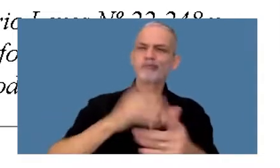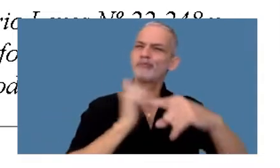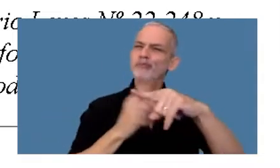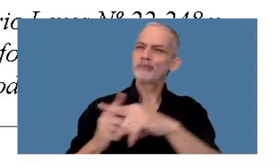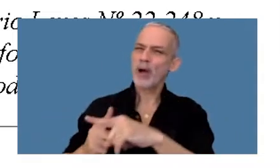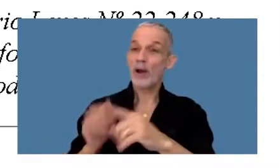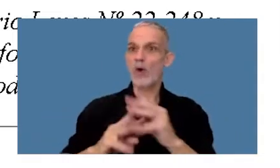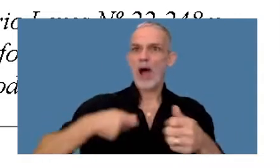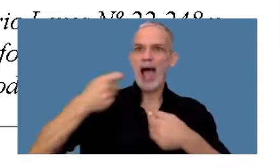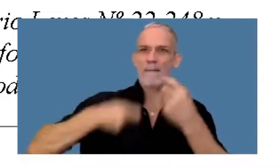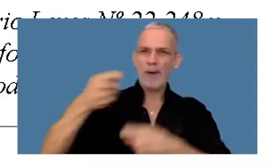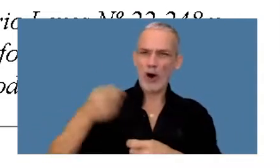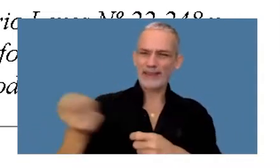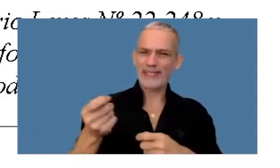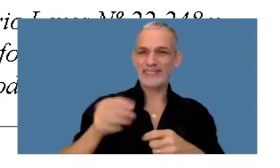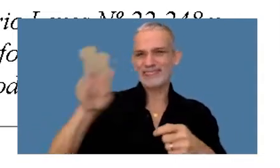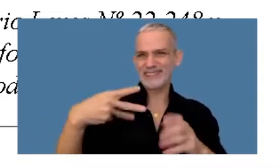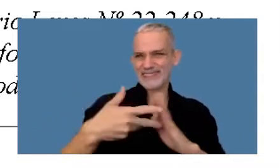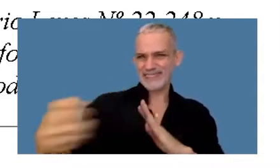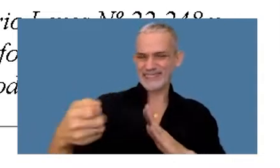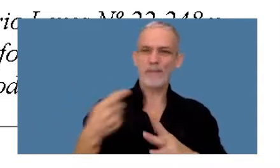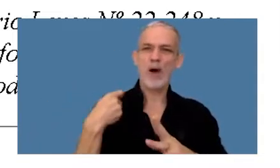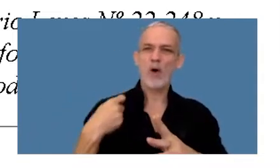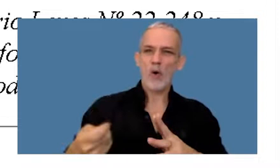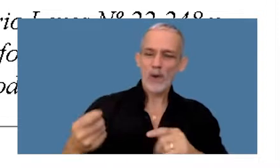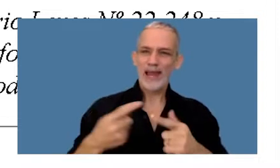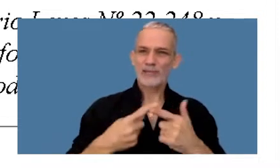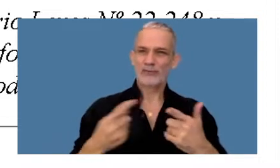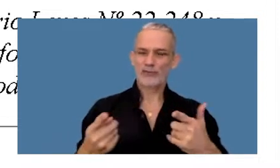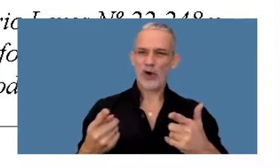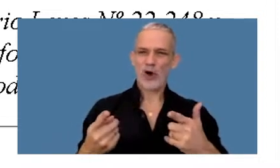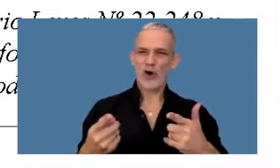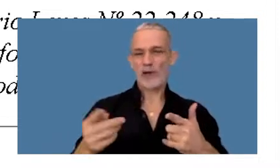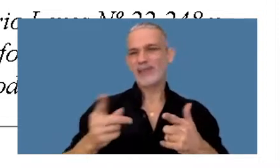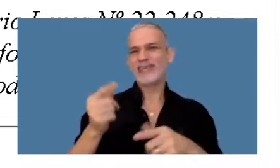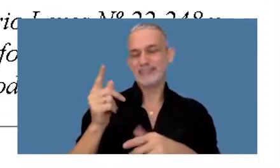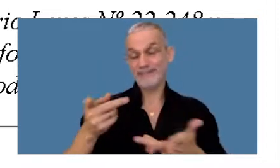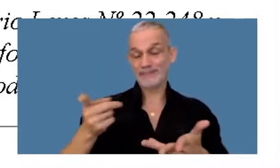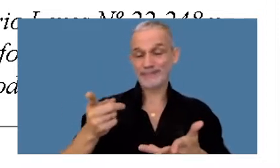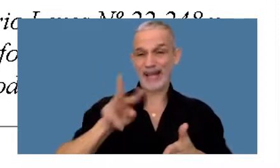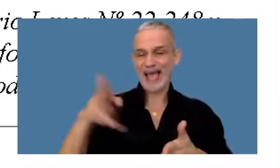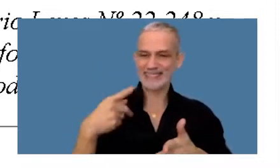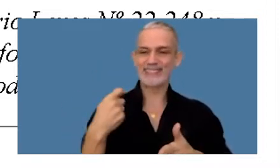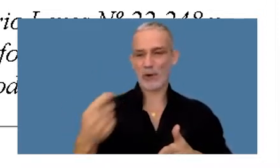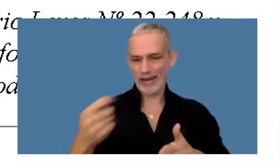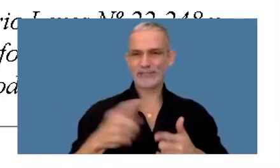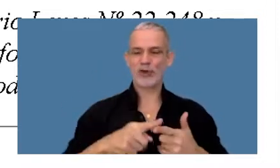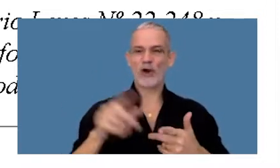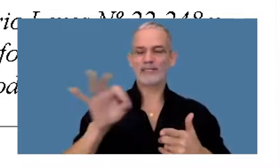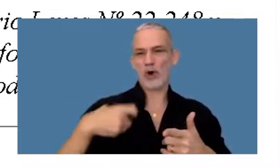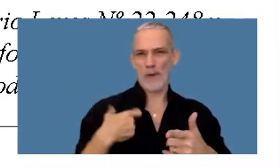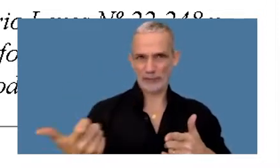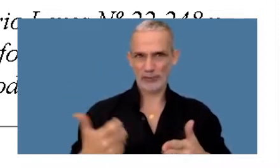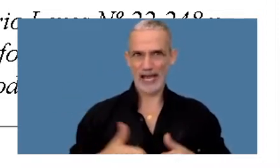aportes y contribuciones con destino al sistema único de seguridad social, jubilaciones, obra